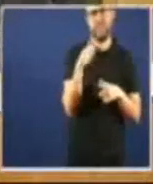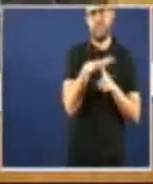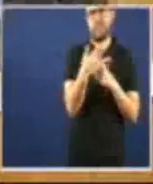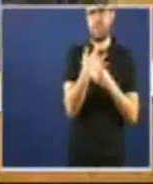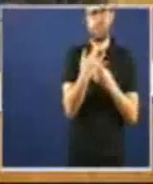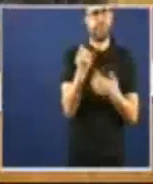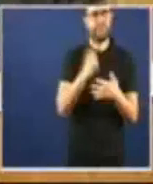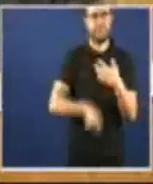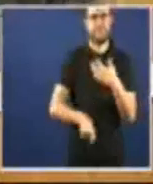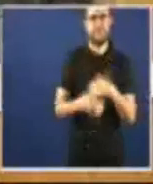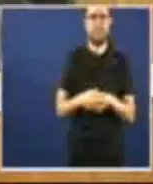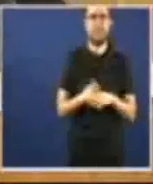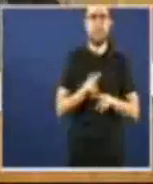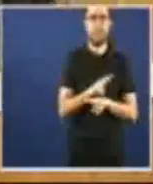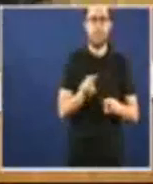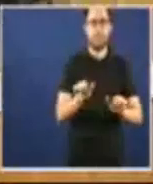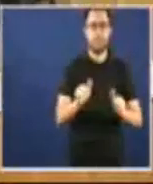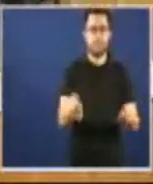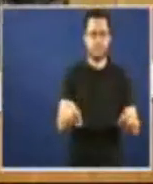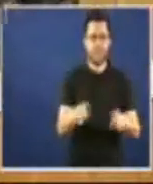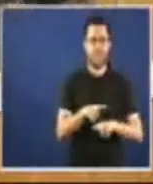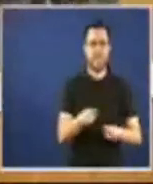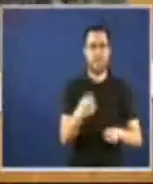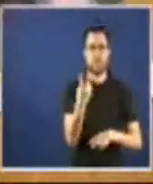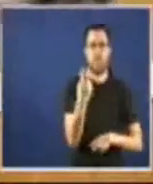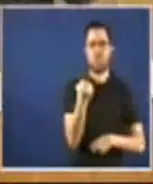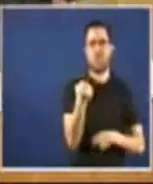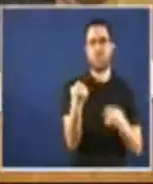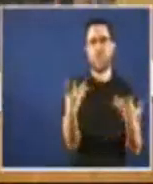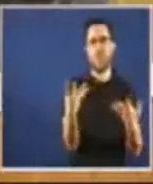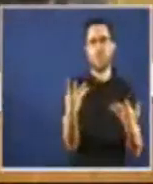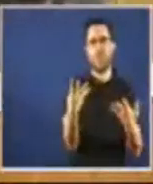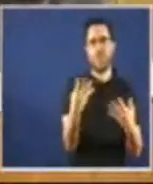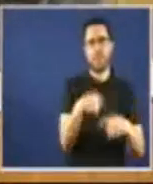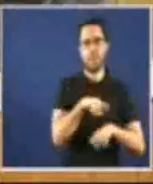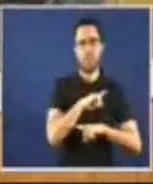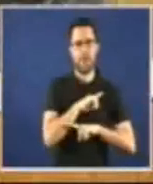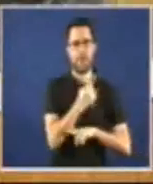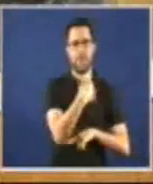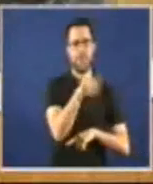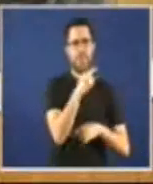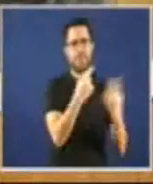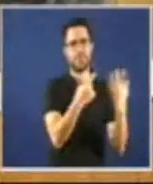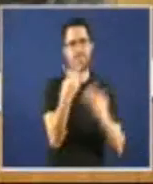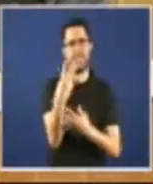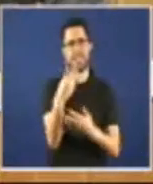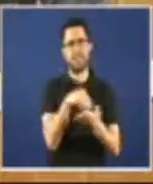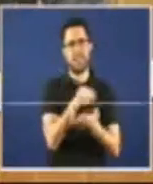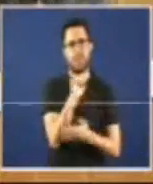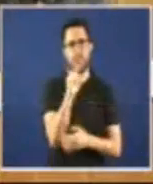A começo de 2009, o desemprego cifrava-se nunhas 363.000 pessoas. 4 anos mais tarde, são